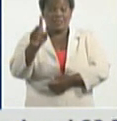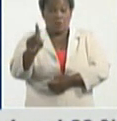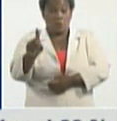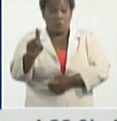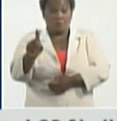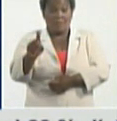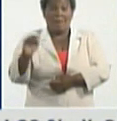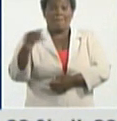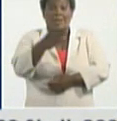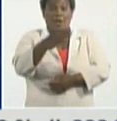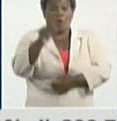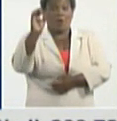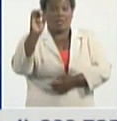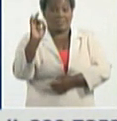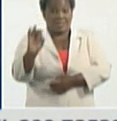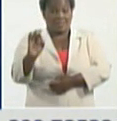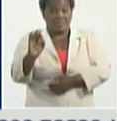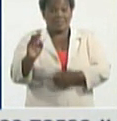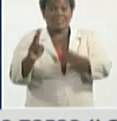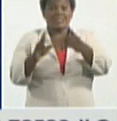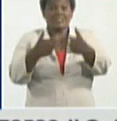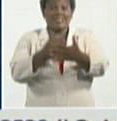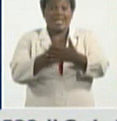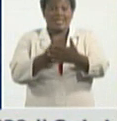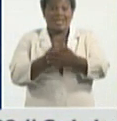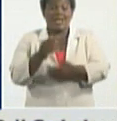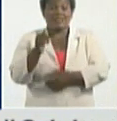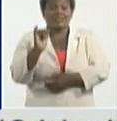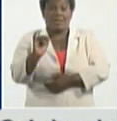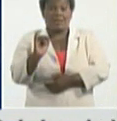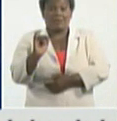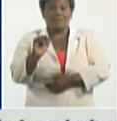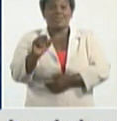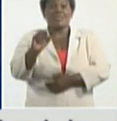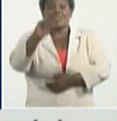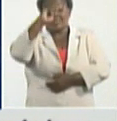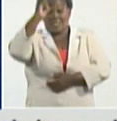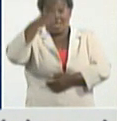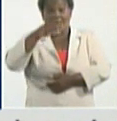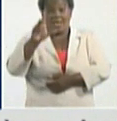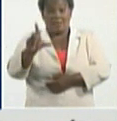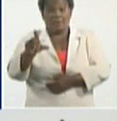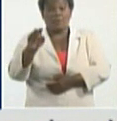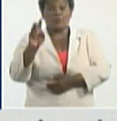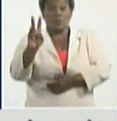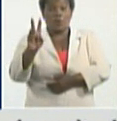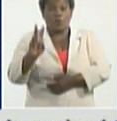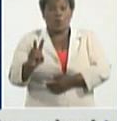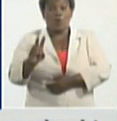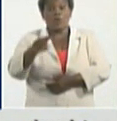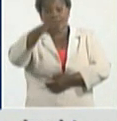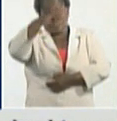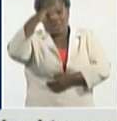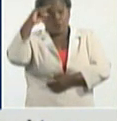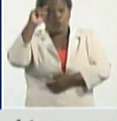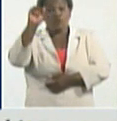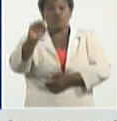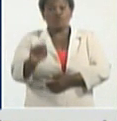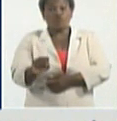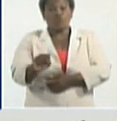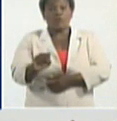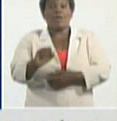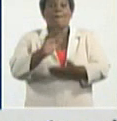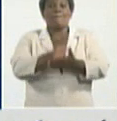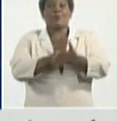Yatera 6, Salvador y Caymanera, con dos cada uno, y San Antonio del Sur, y Manuel Támez, uno